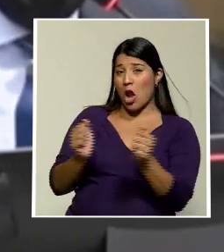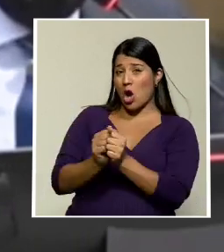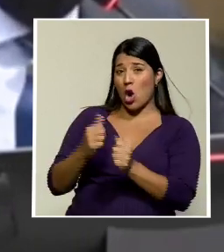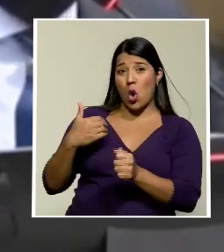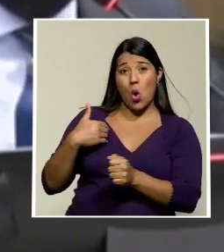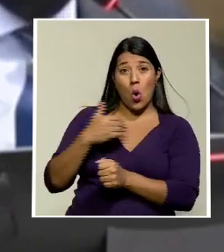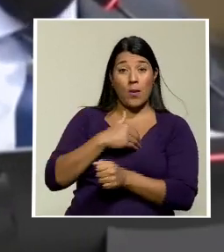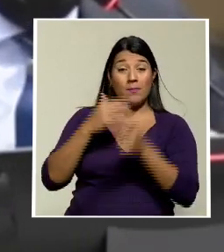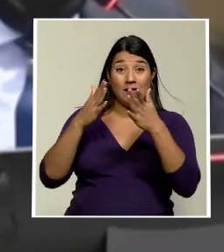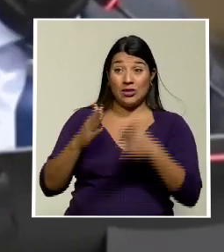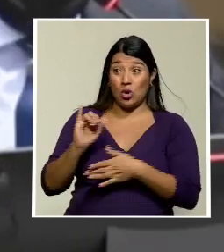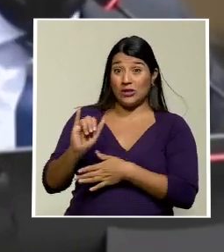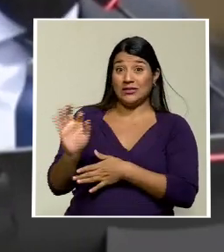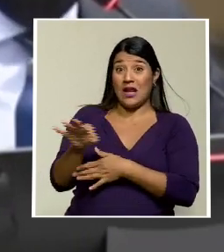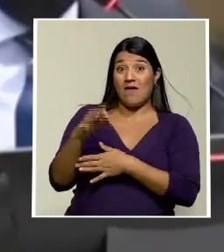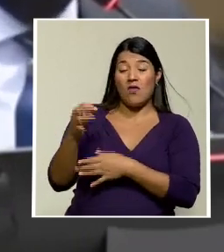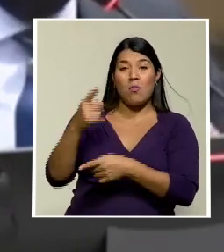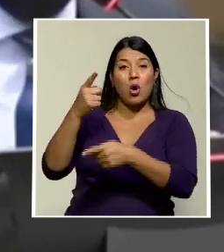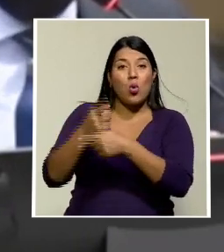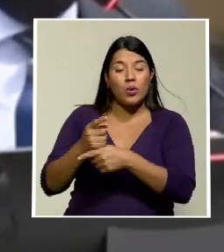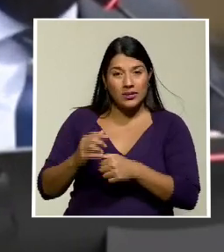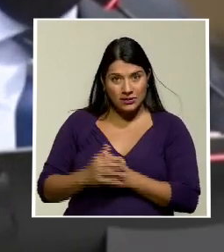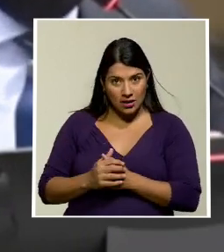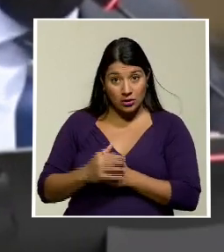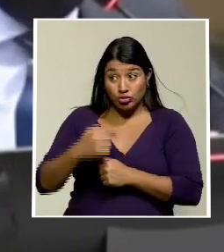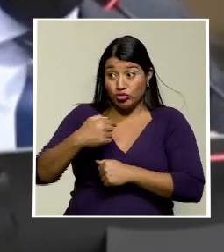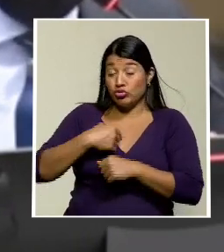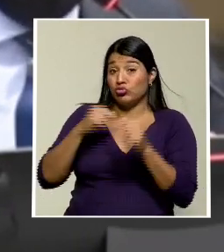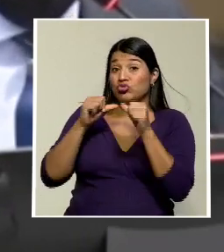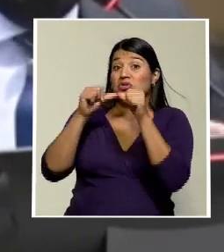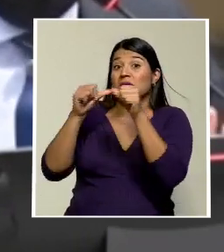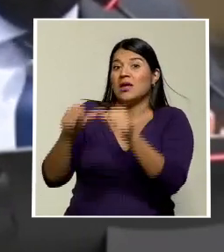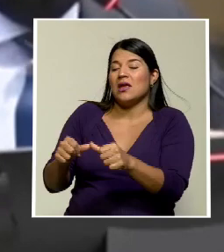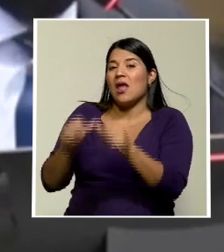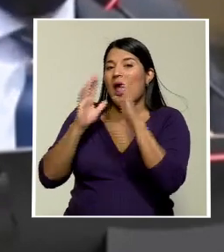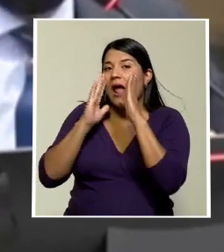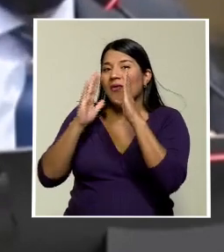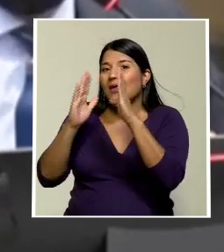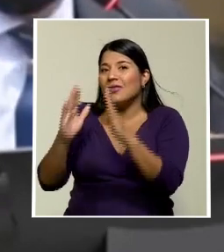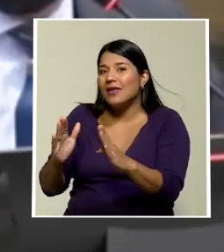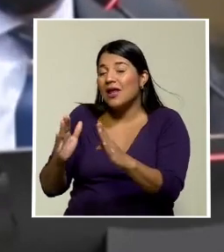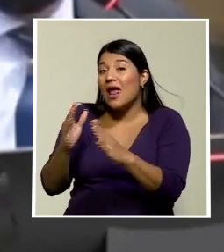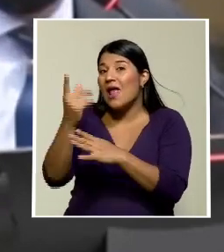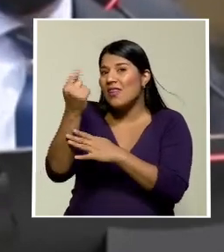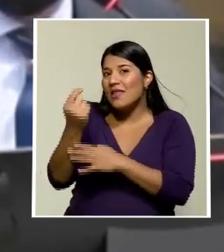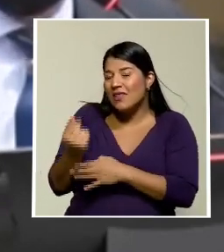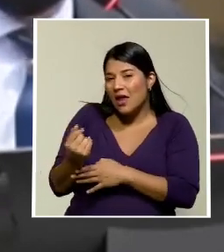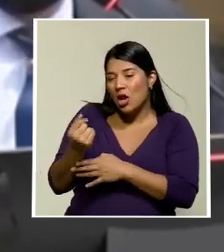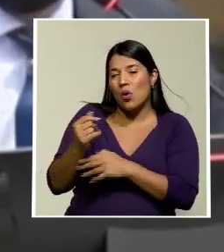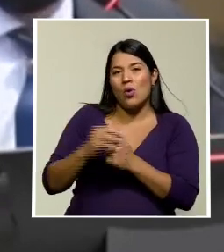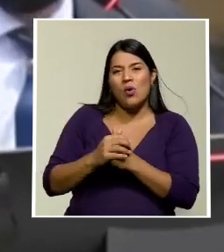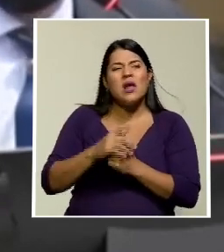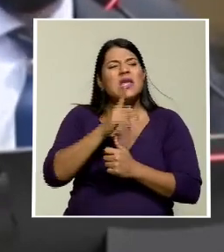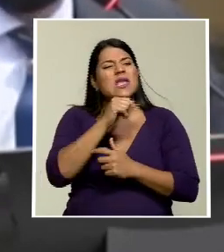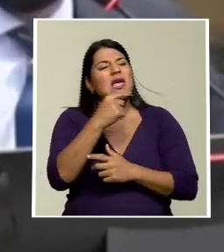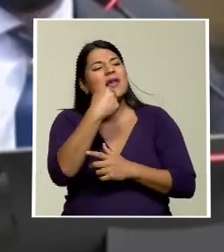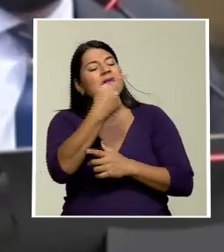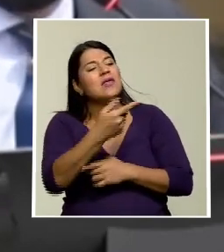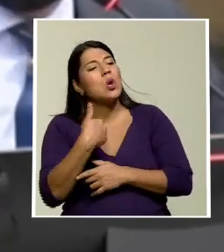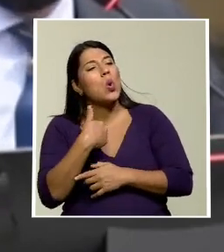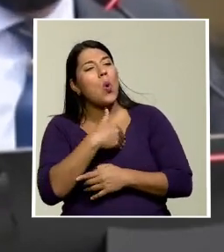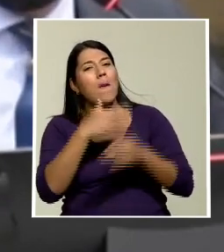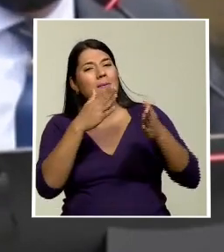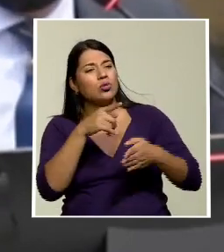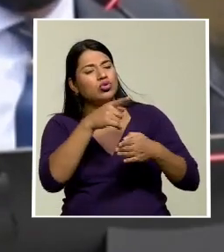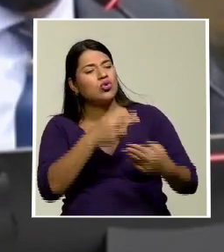fuera así yo daba seguimiento al flujo de caja de tesorería. ¿Quién les dijo a los ministros que usted era la persona